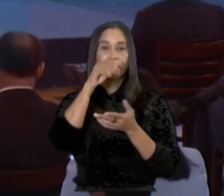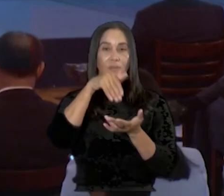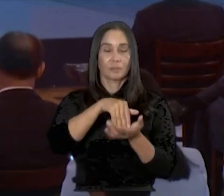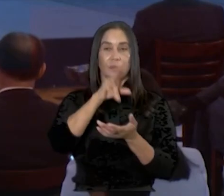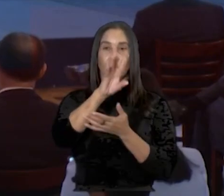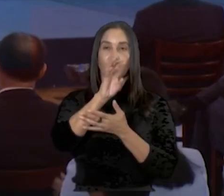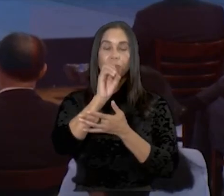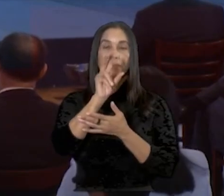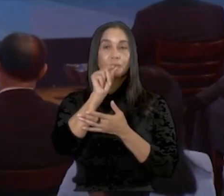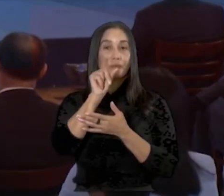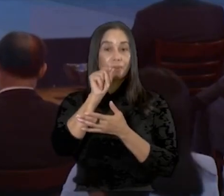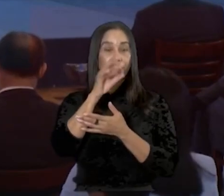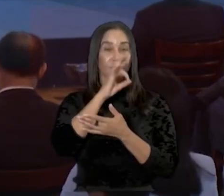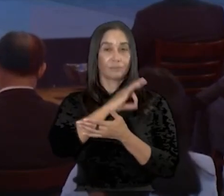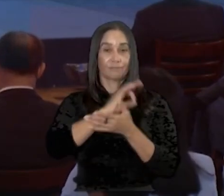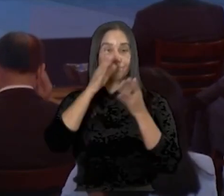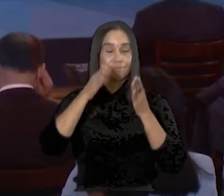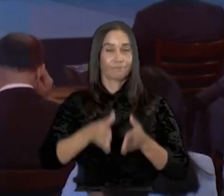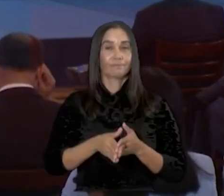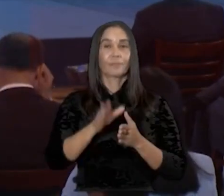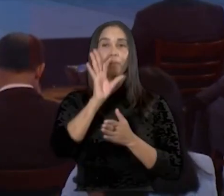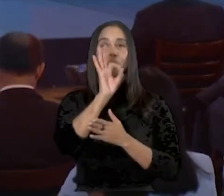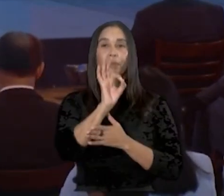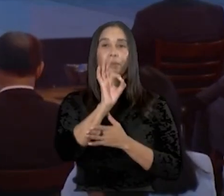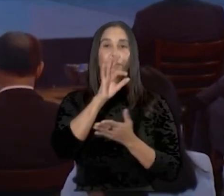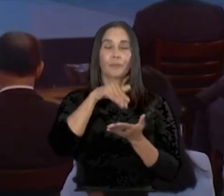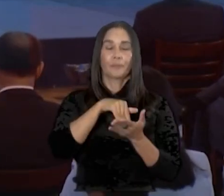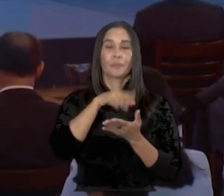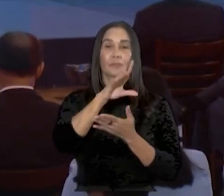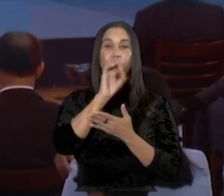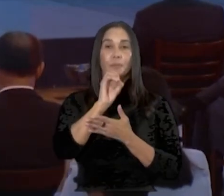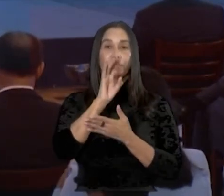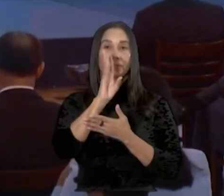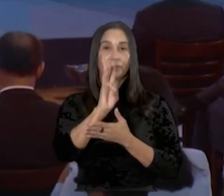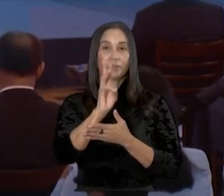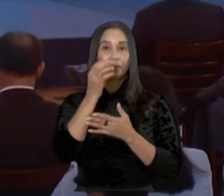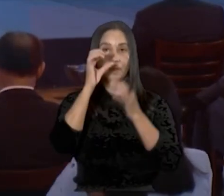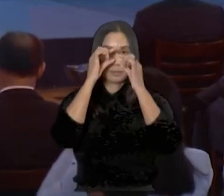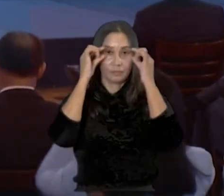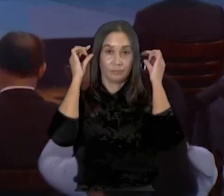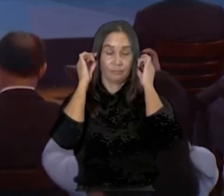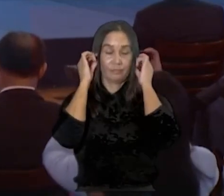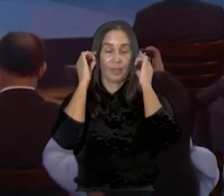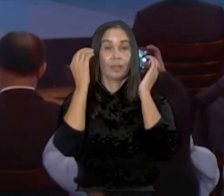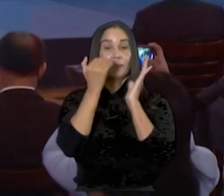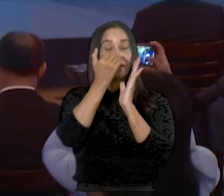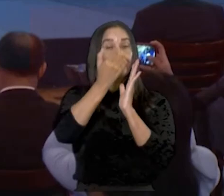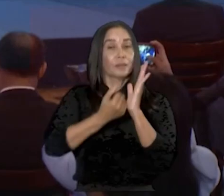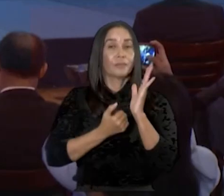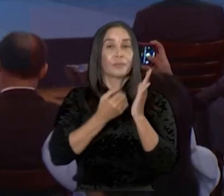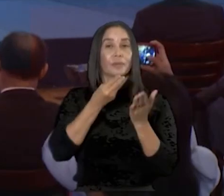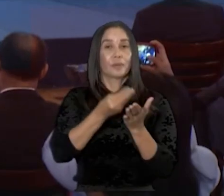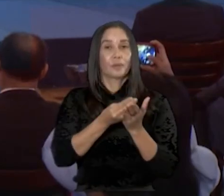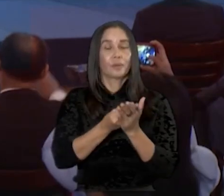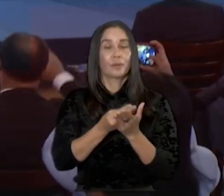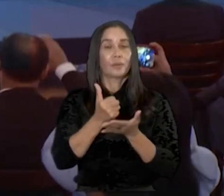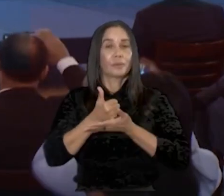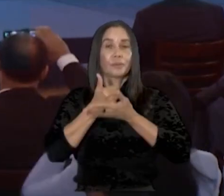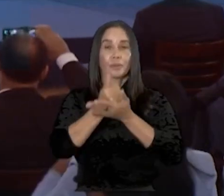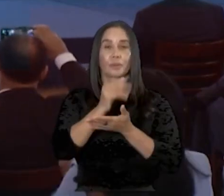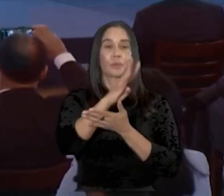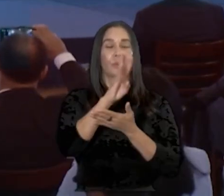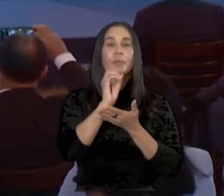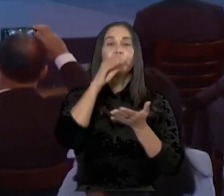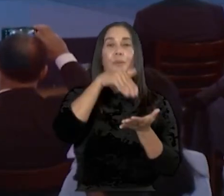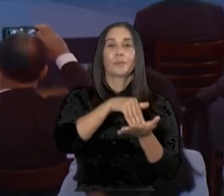beneficiarios, con 9 mil 56 lentes. Y miren el ahorro que eso significa, de 4 mil